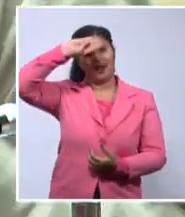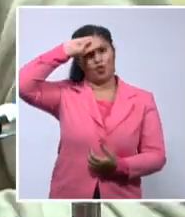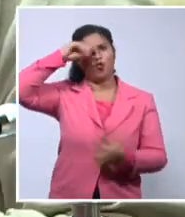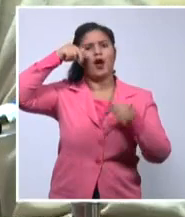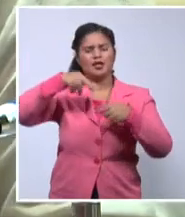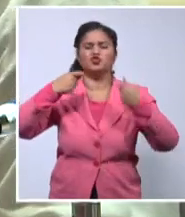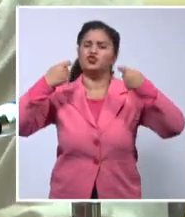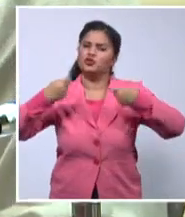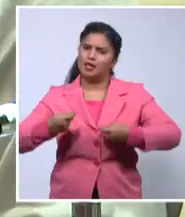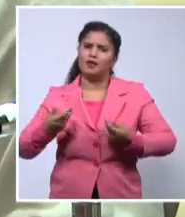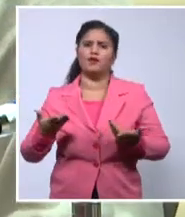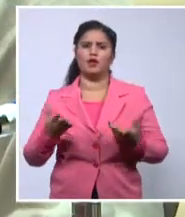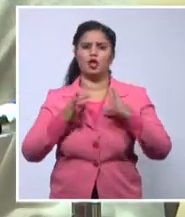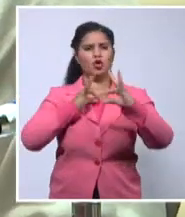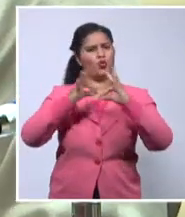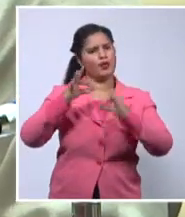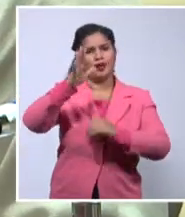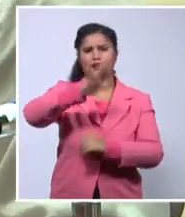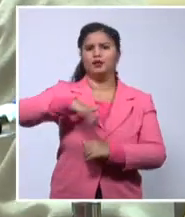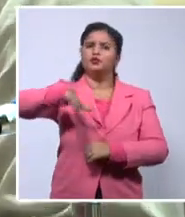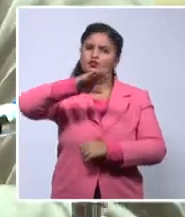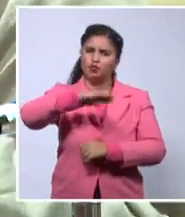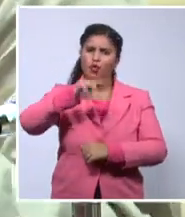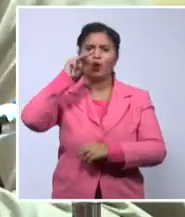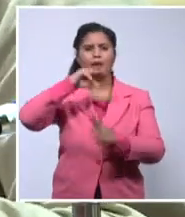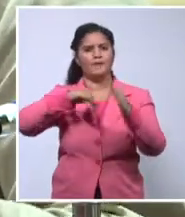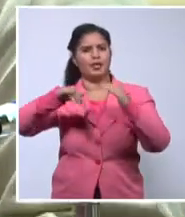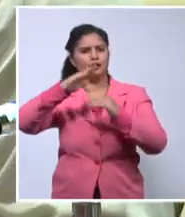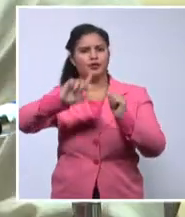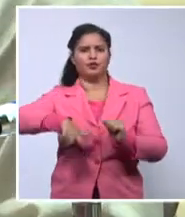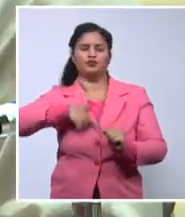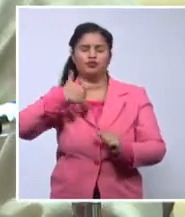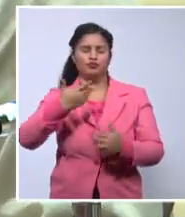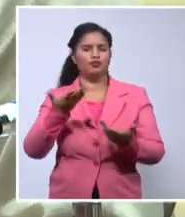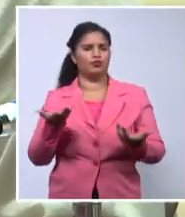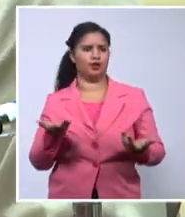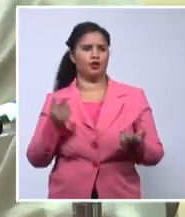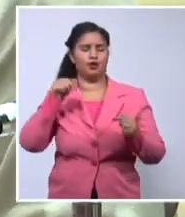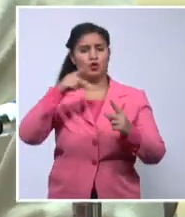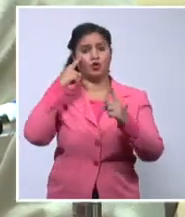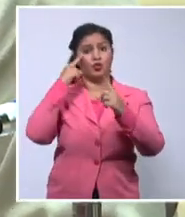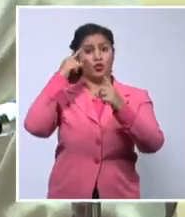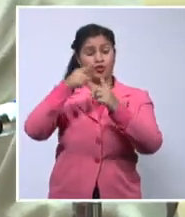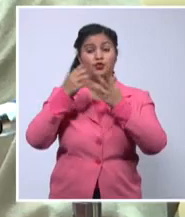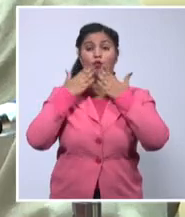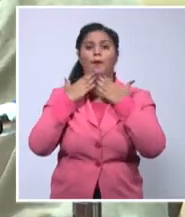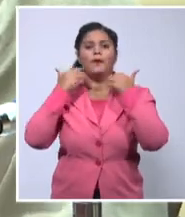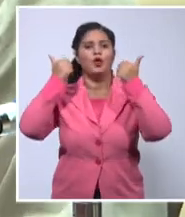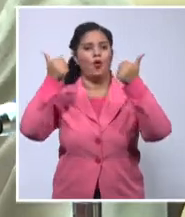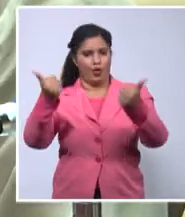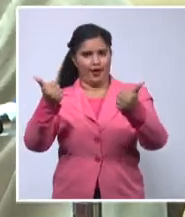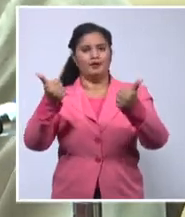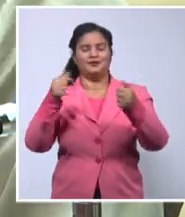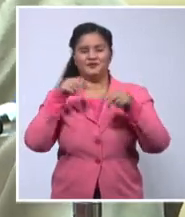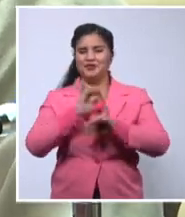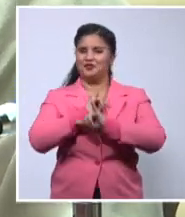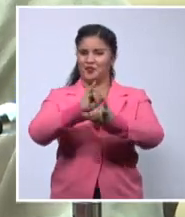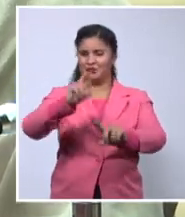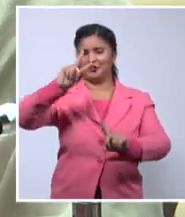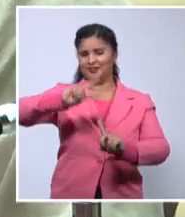cuídenlas, cuidémoslas, entre todos, tratemos de que sean mejores, pero cuidémoslas. Lied Lorain, Sistema Informativo